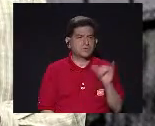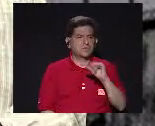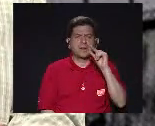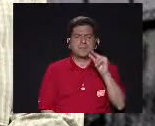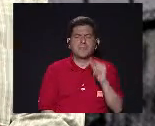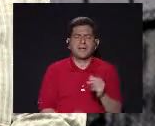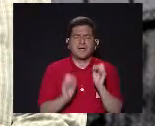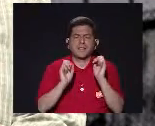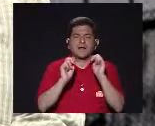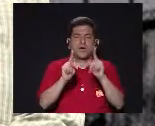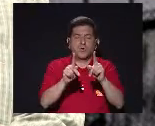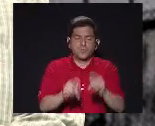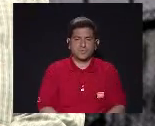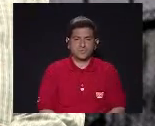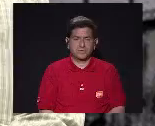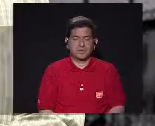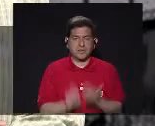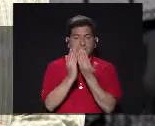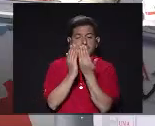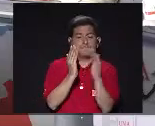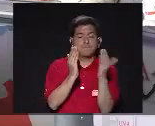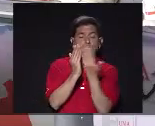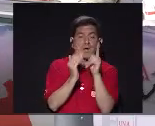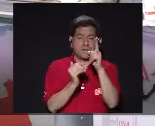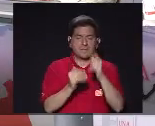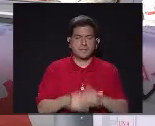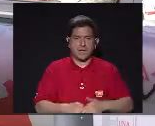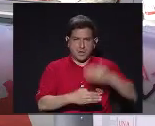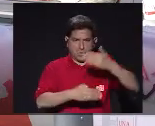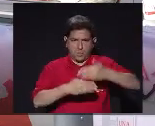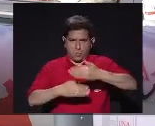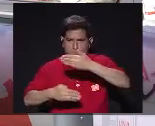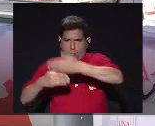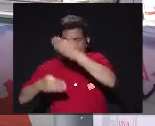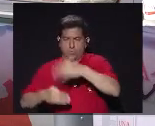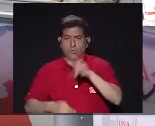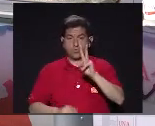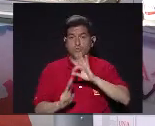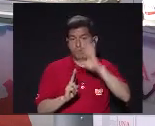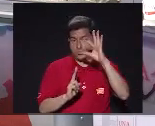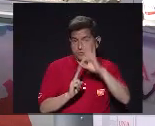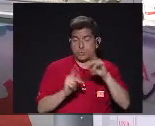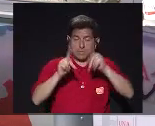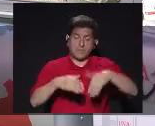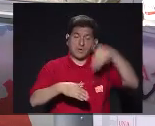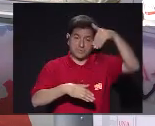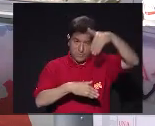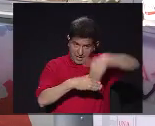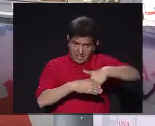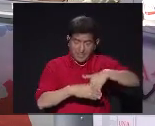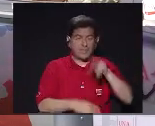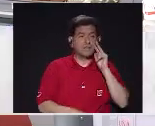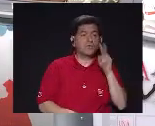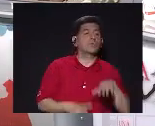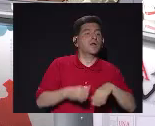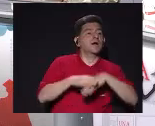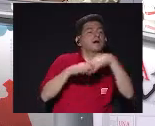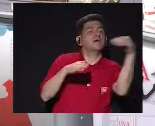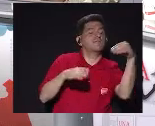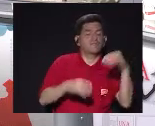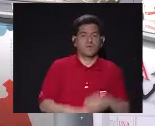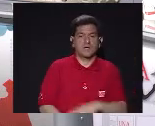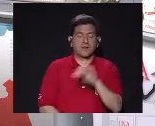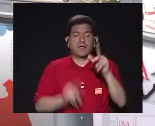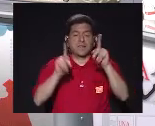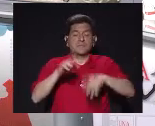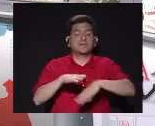Una pequeña puerta En un hombro En donde existen Dos opciones Uno Que el que está Adentro Pueda ver Hacia afuera Y